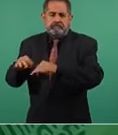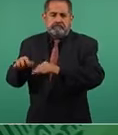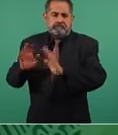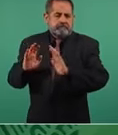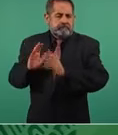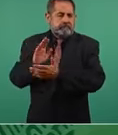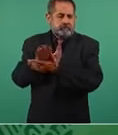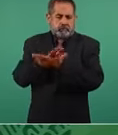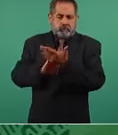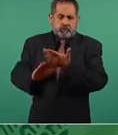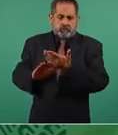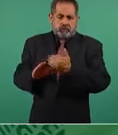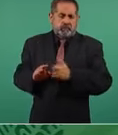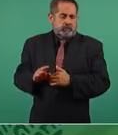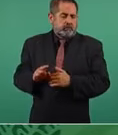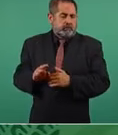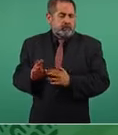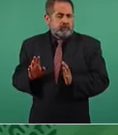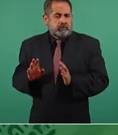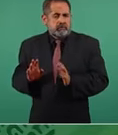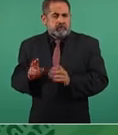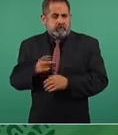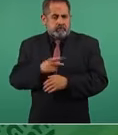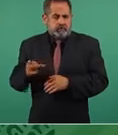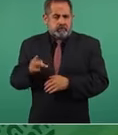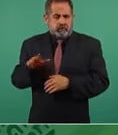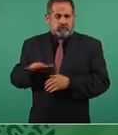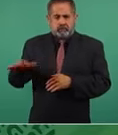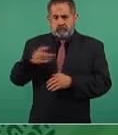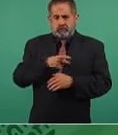y la gente pobre.